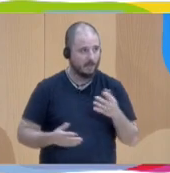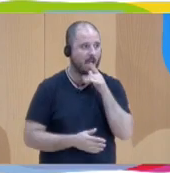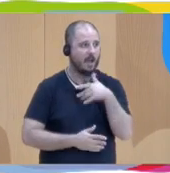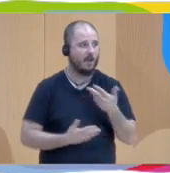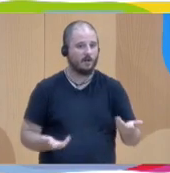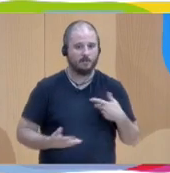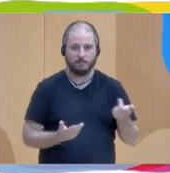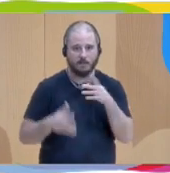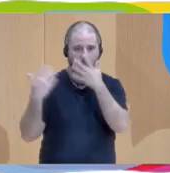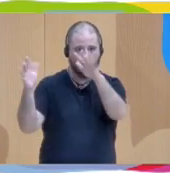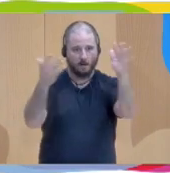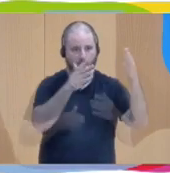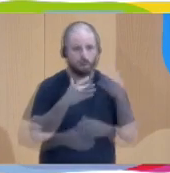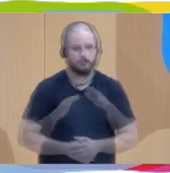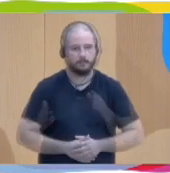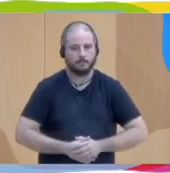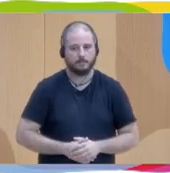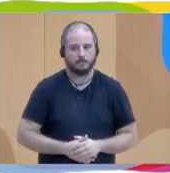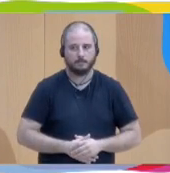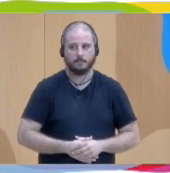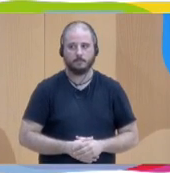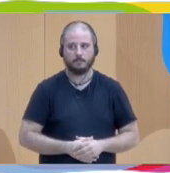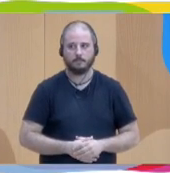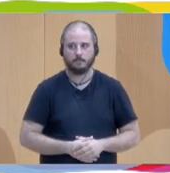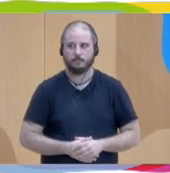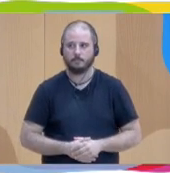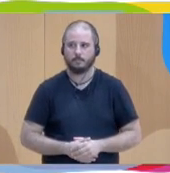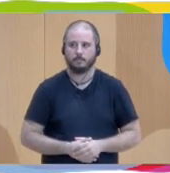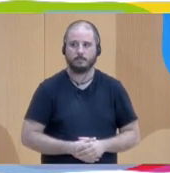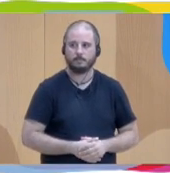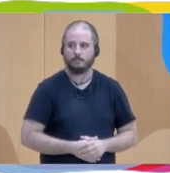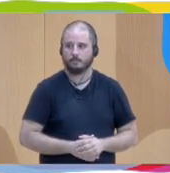daros un aplauso, por favor. Gracias. Aplausos. Aplausos.